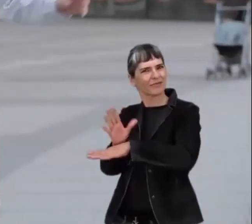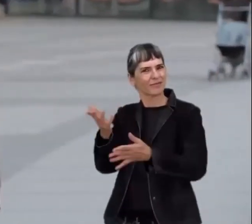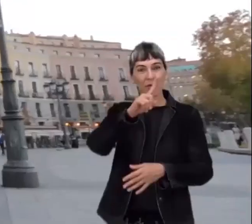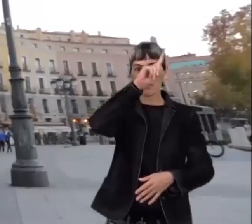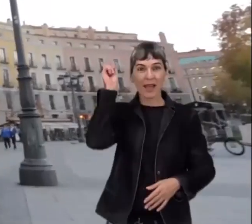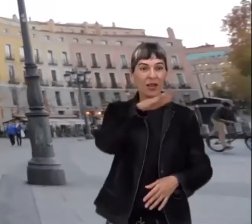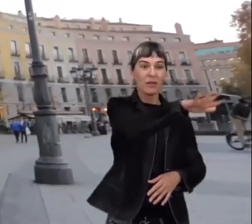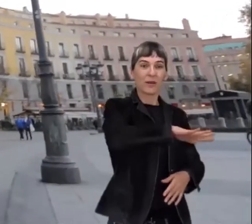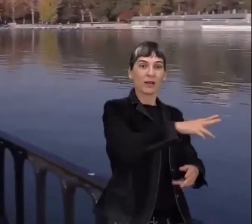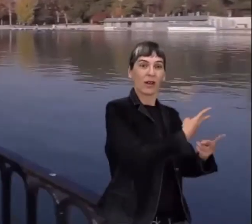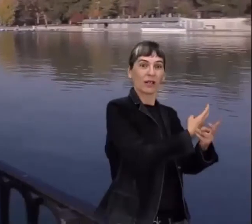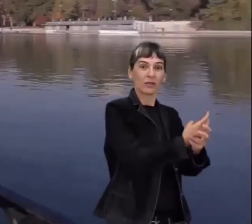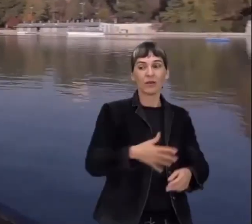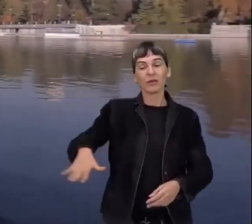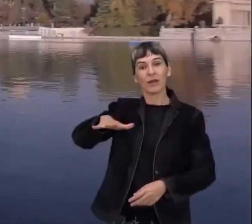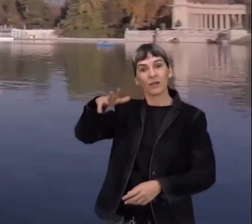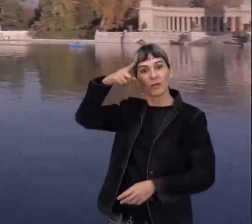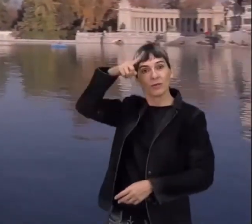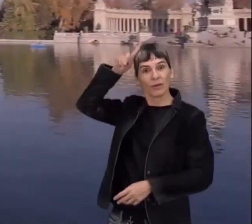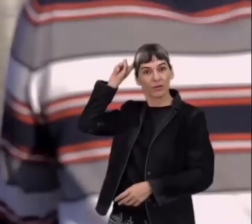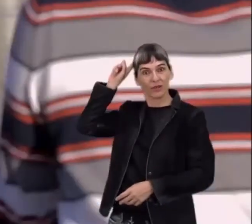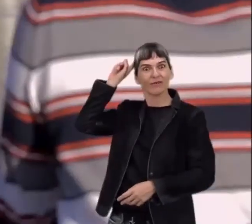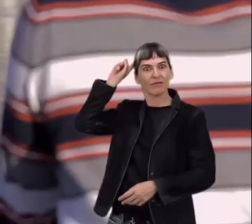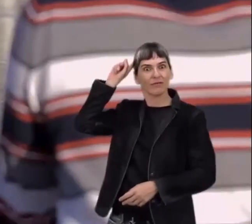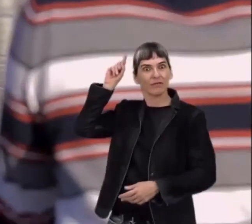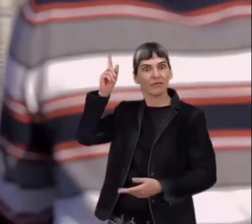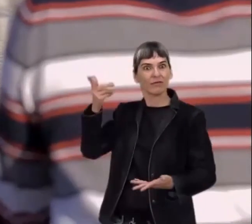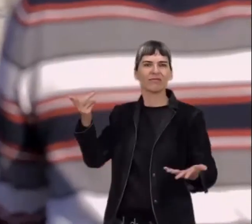el de los austrias y el de los borbones